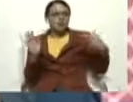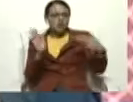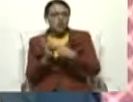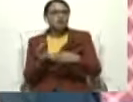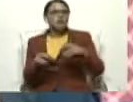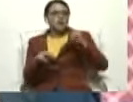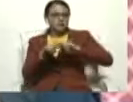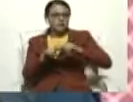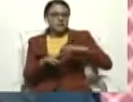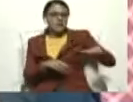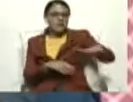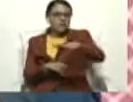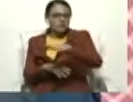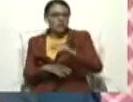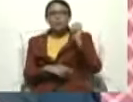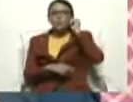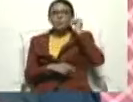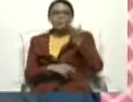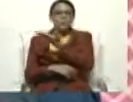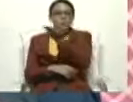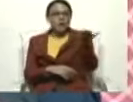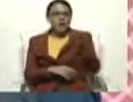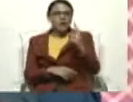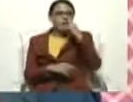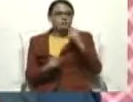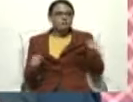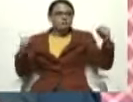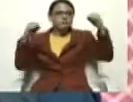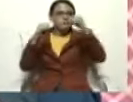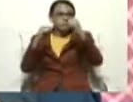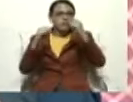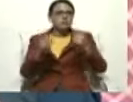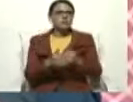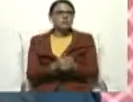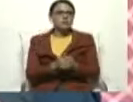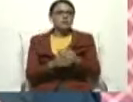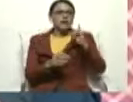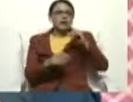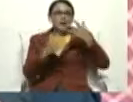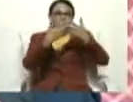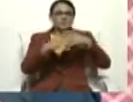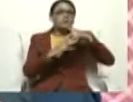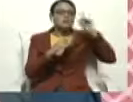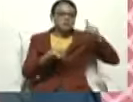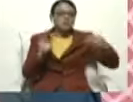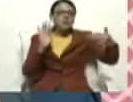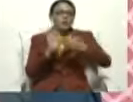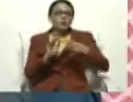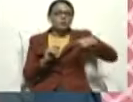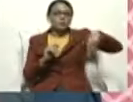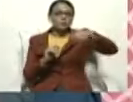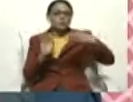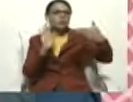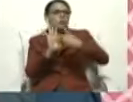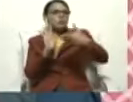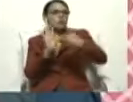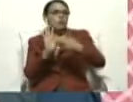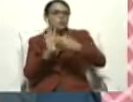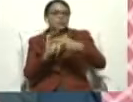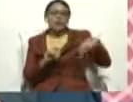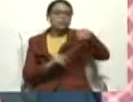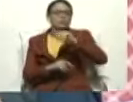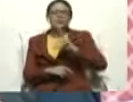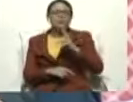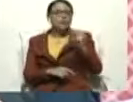ancianos, enfermos, estudiantes y empresarios... ...no será grata su presencia